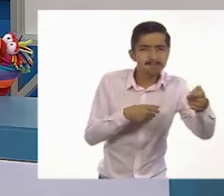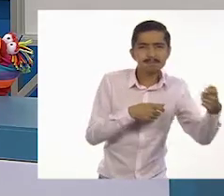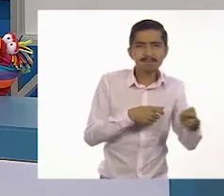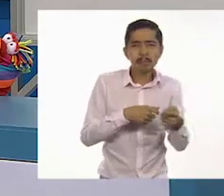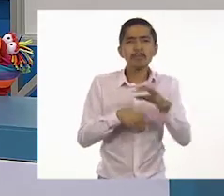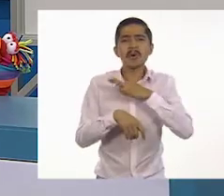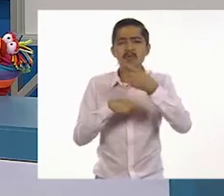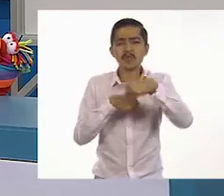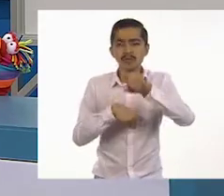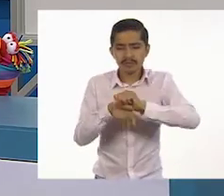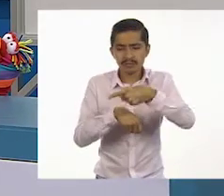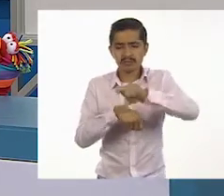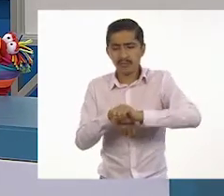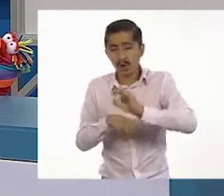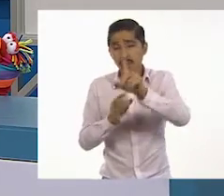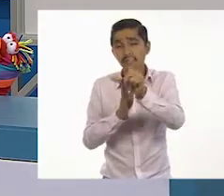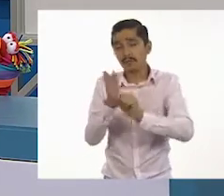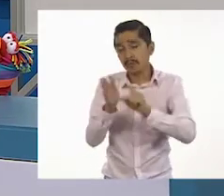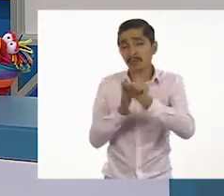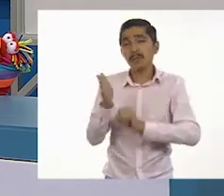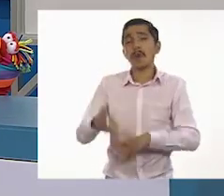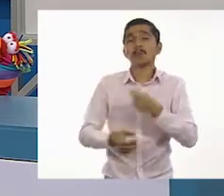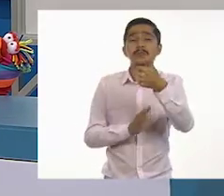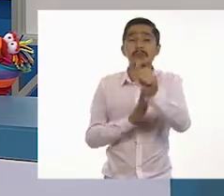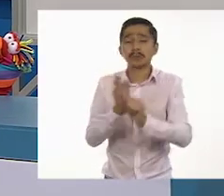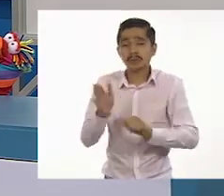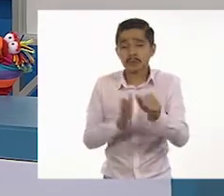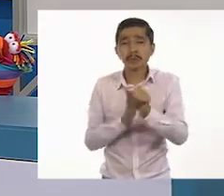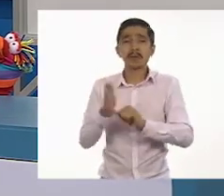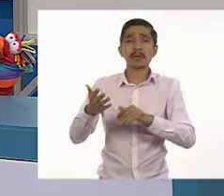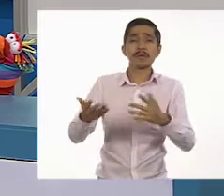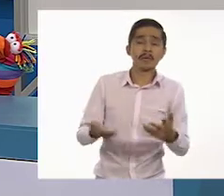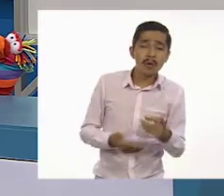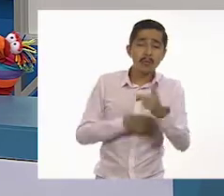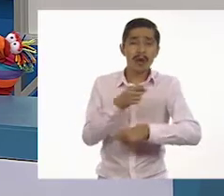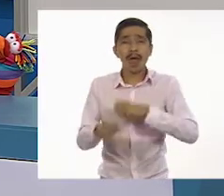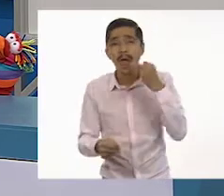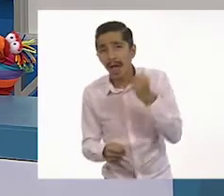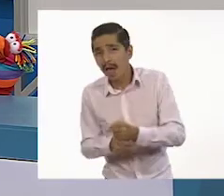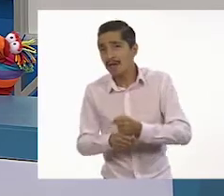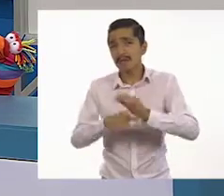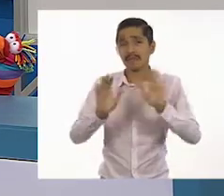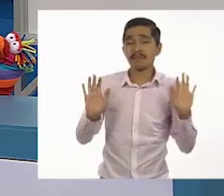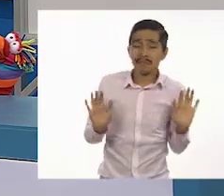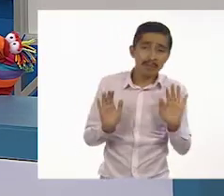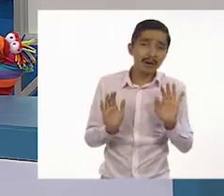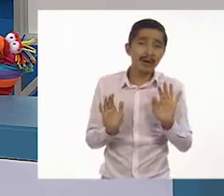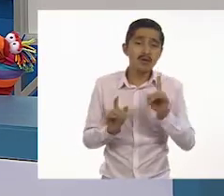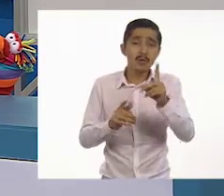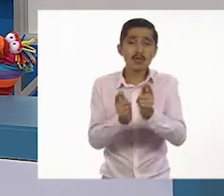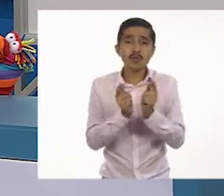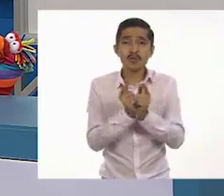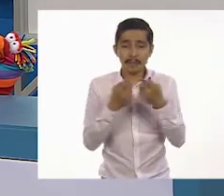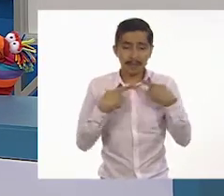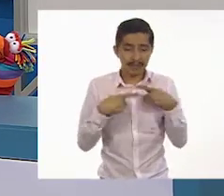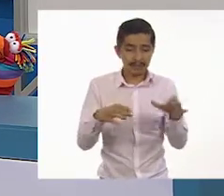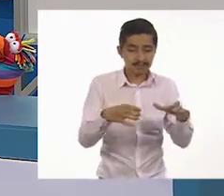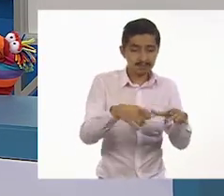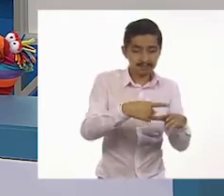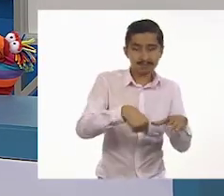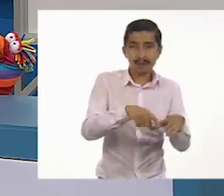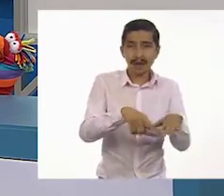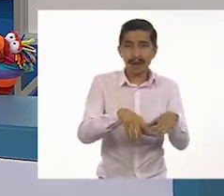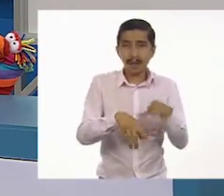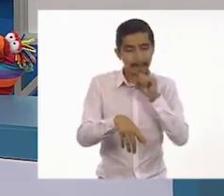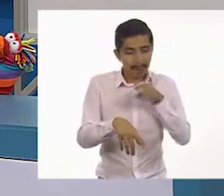ser semanal, mensual, bimestral, semestral, anual. A un grupo que comparte un interés particular.